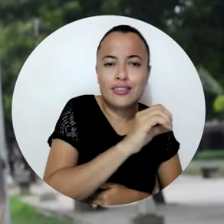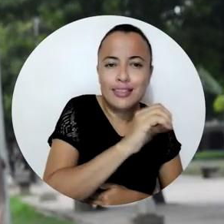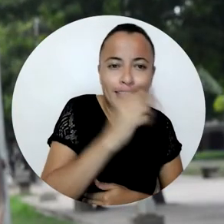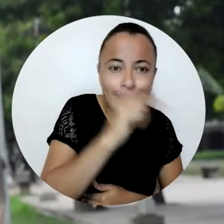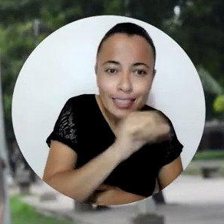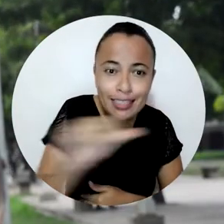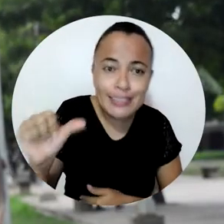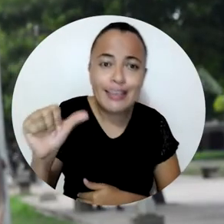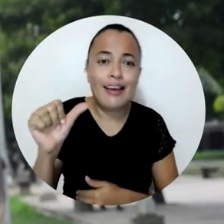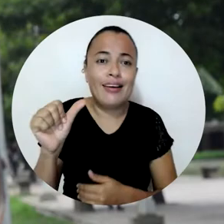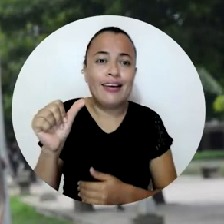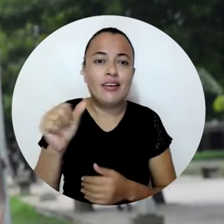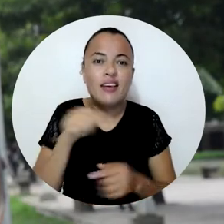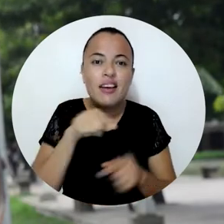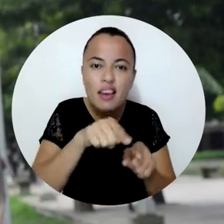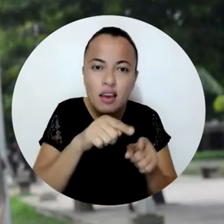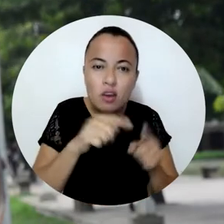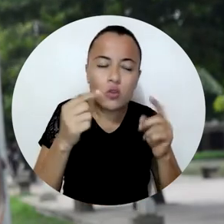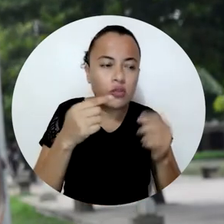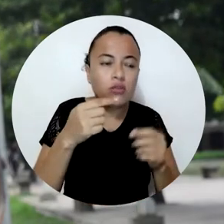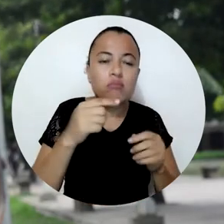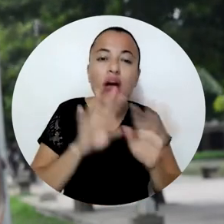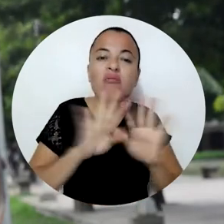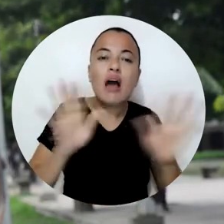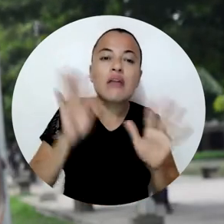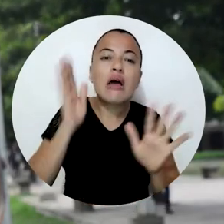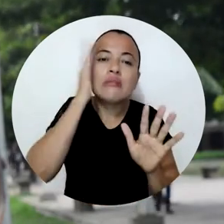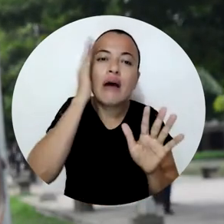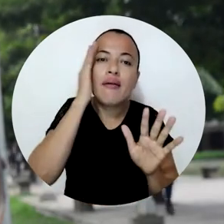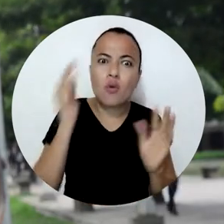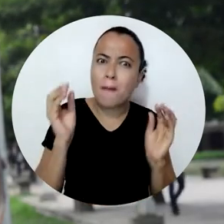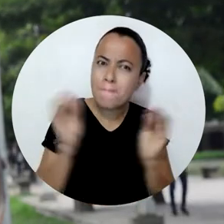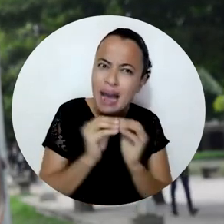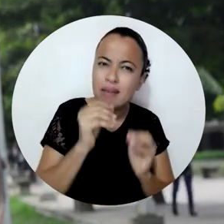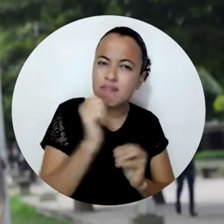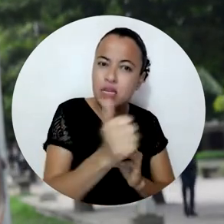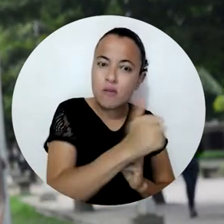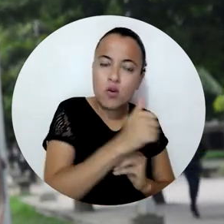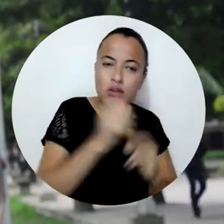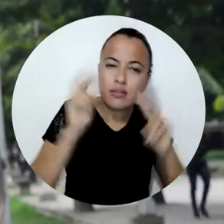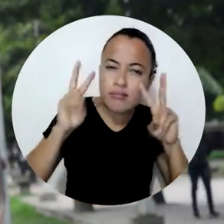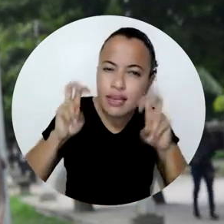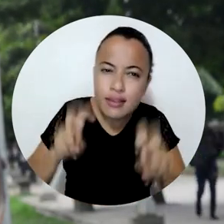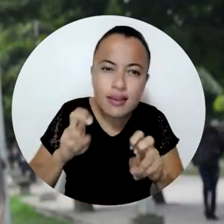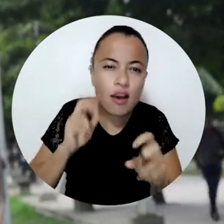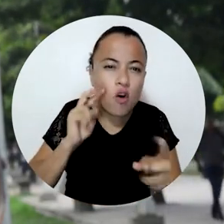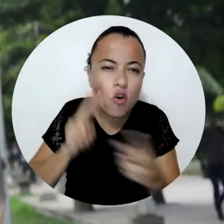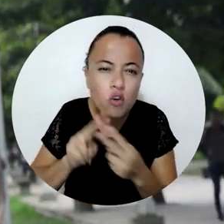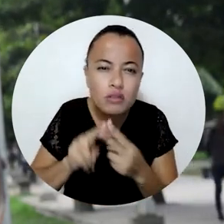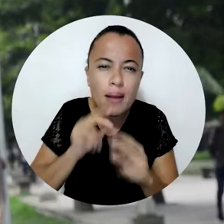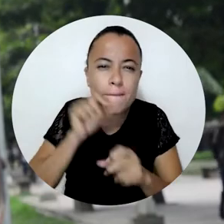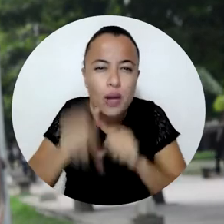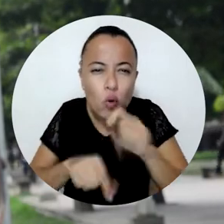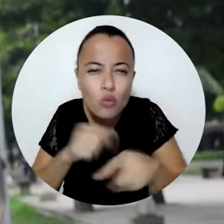investigativas, o sea, más allá de los mitos y leyendas que conocemos, ¿qué otras historias del territorio podemos